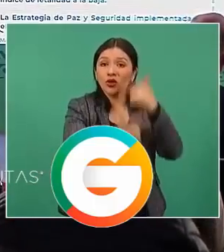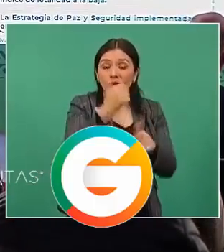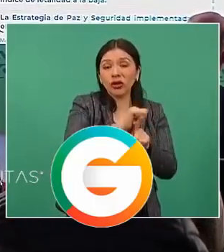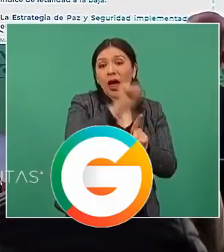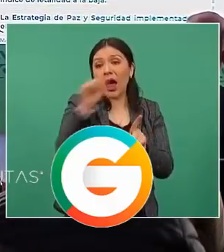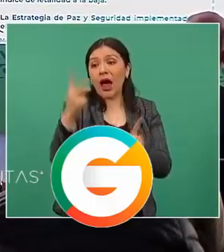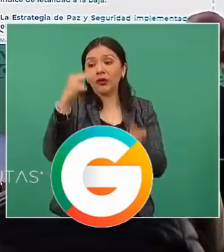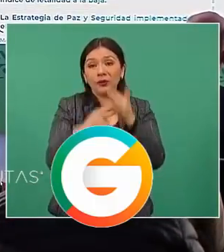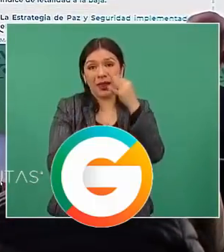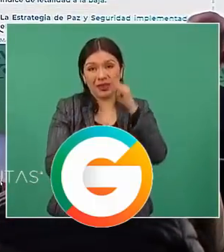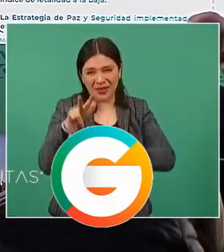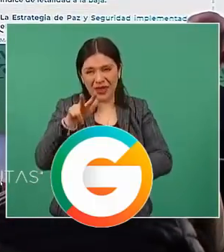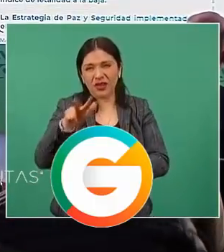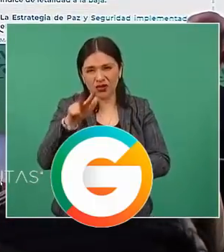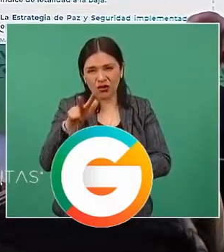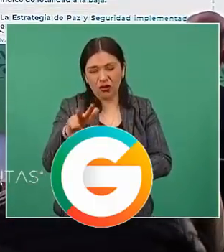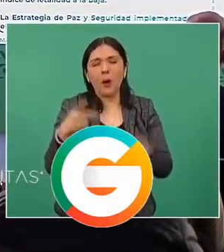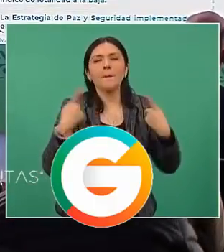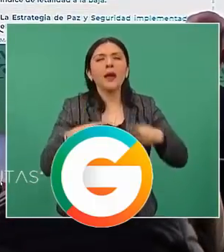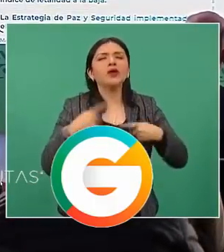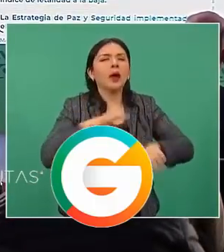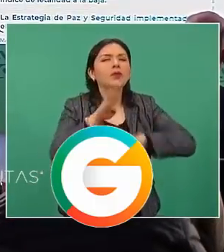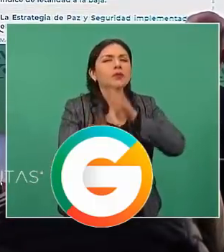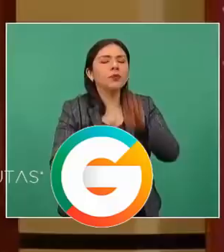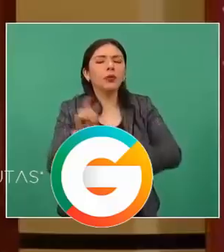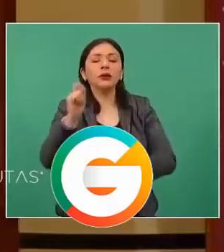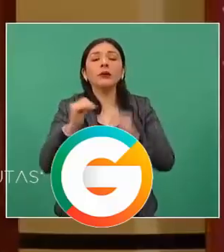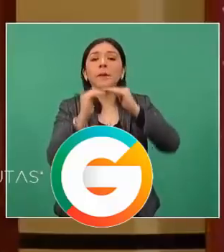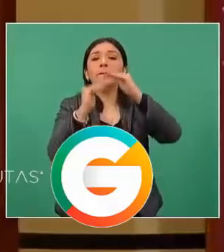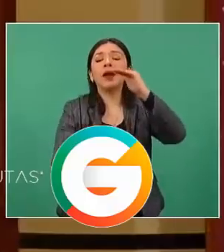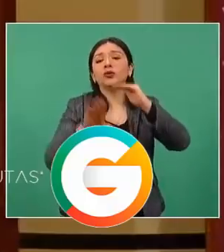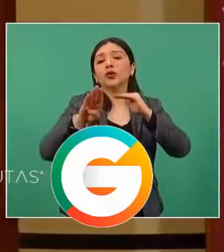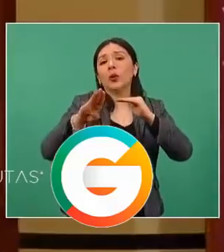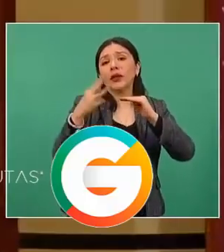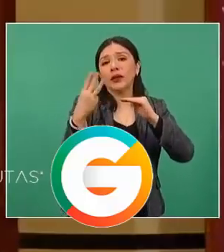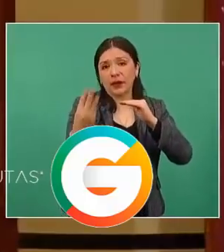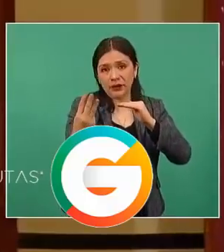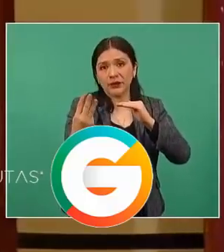la reducción del índice de letalidad fue menos 93.